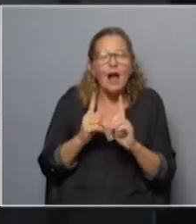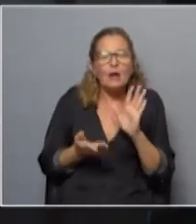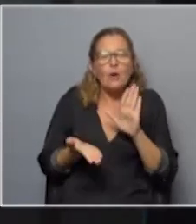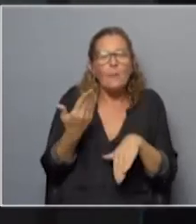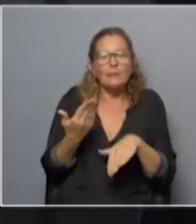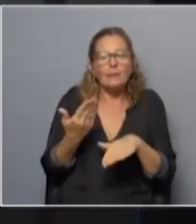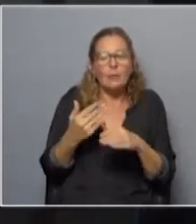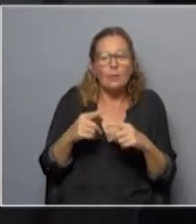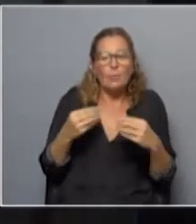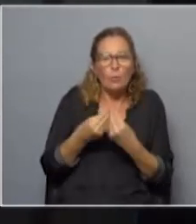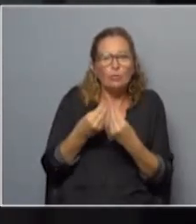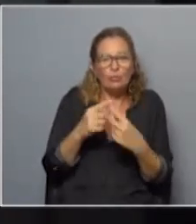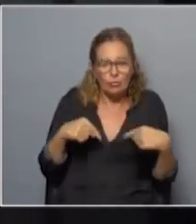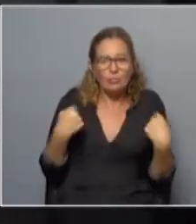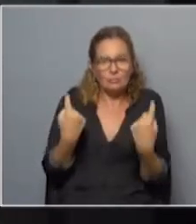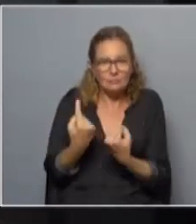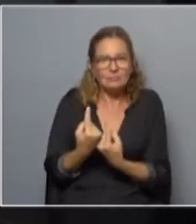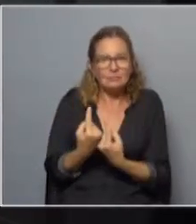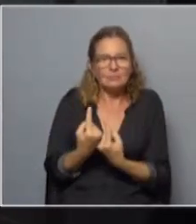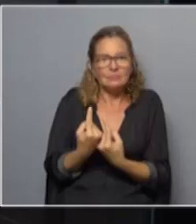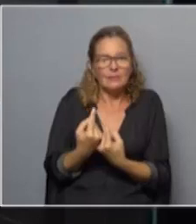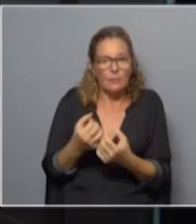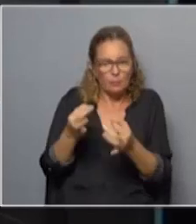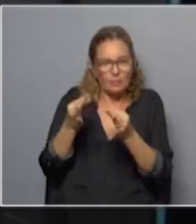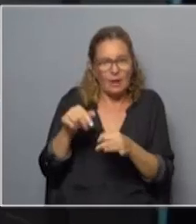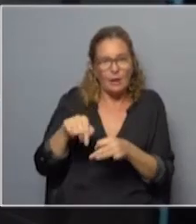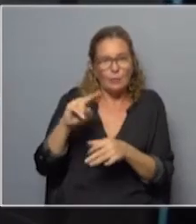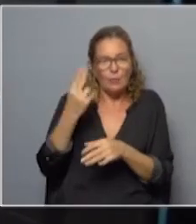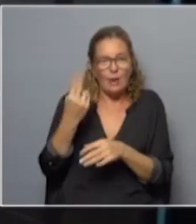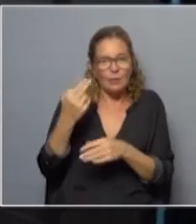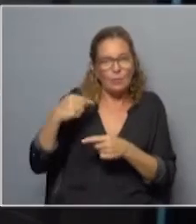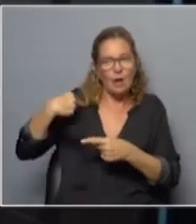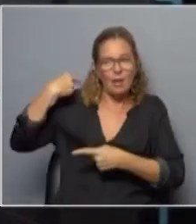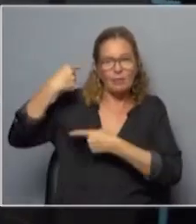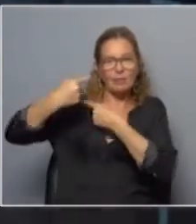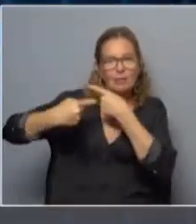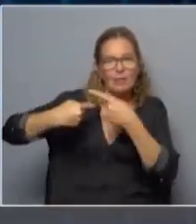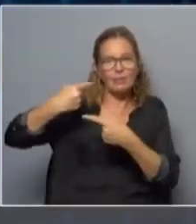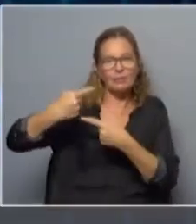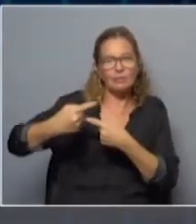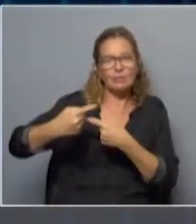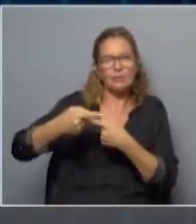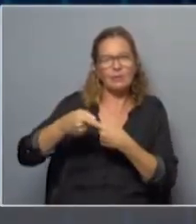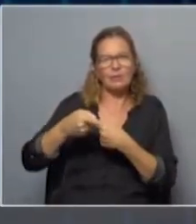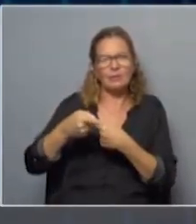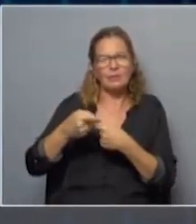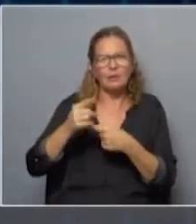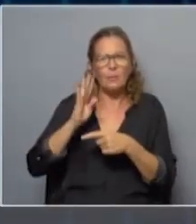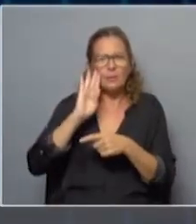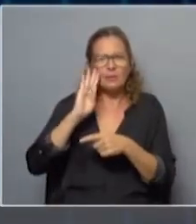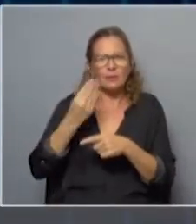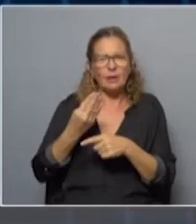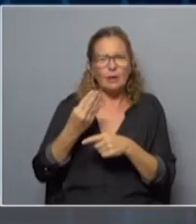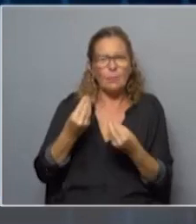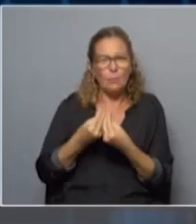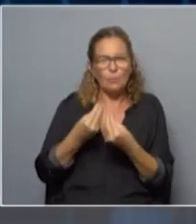mayoría. Y, por supuesto, en el Uruguay tenemos una tradición en donde nuestra democracia representativa, de la que somos